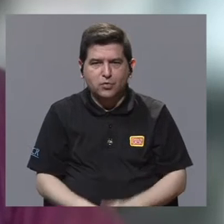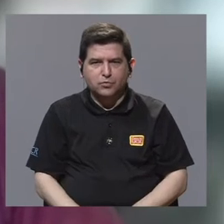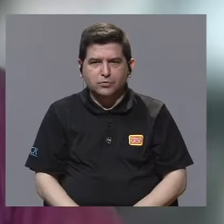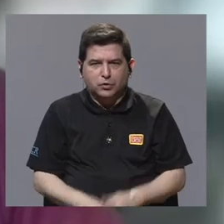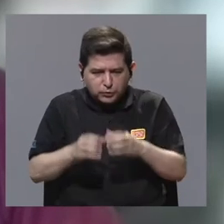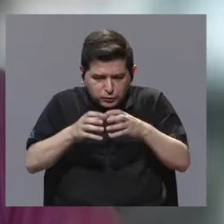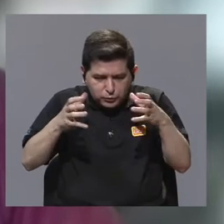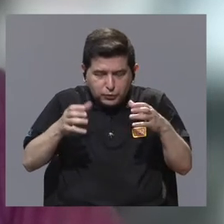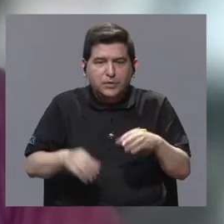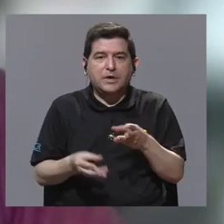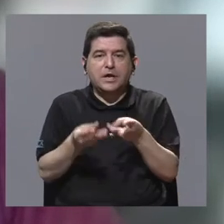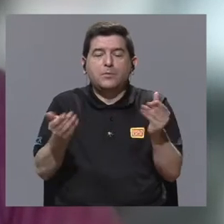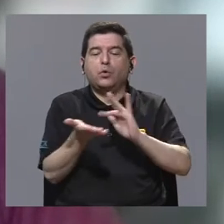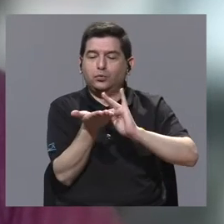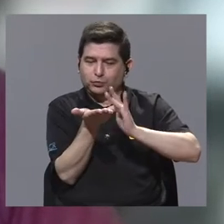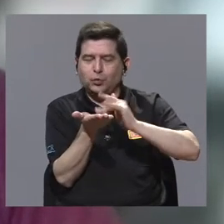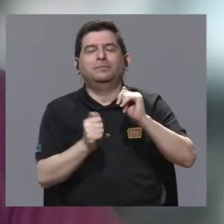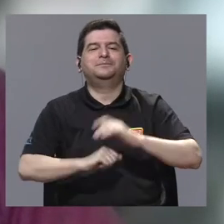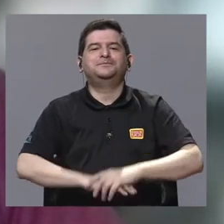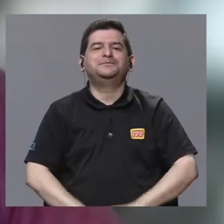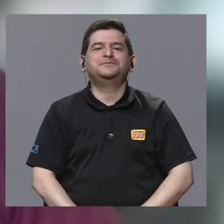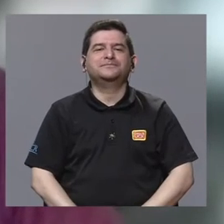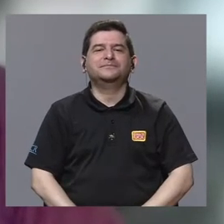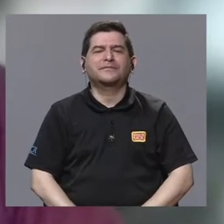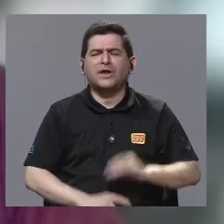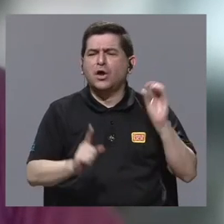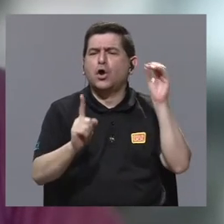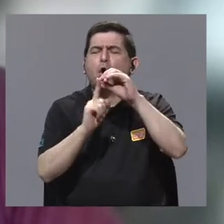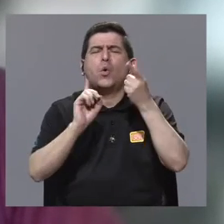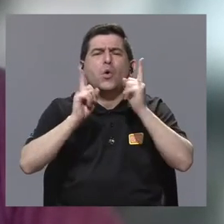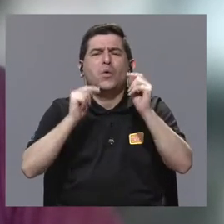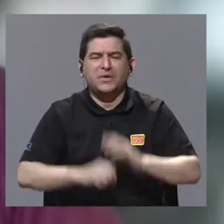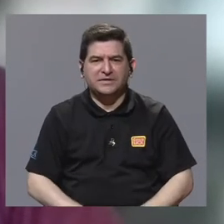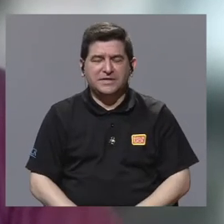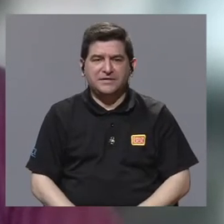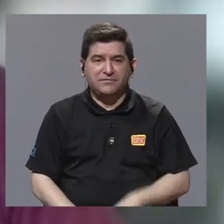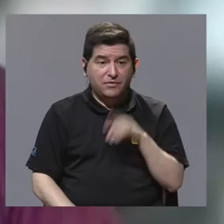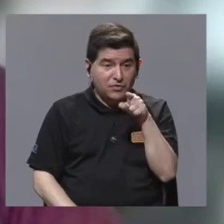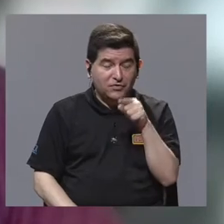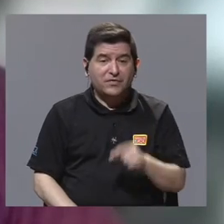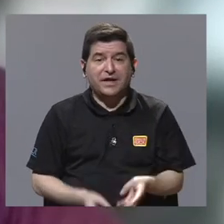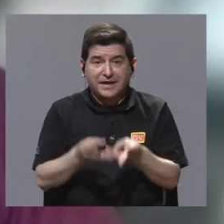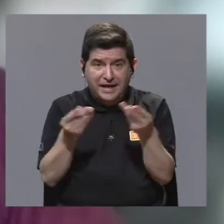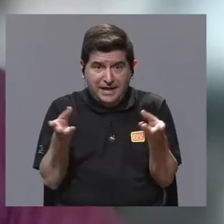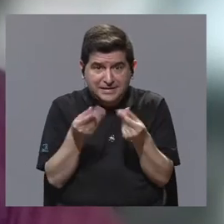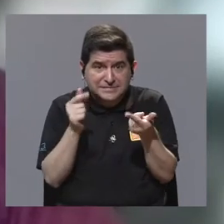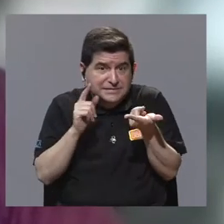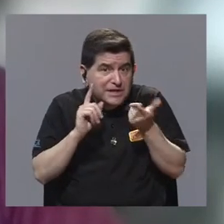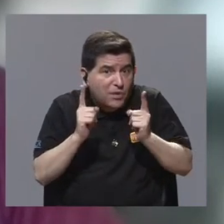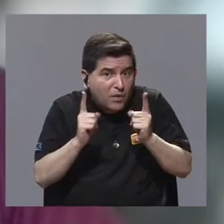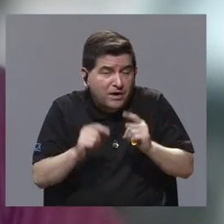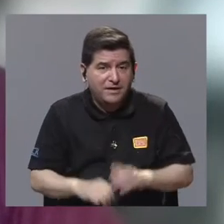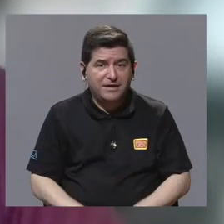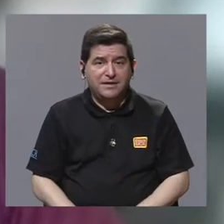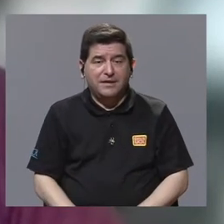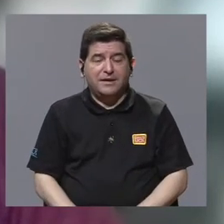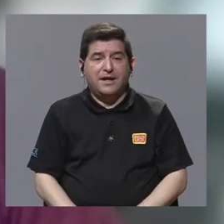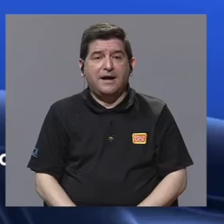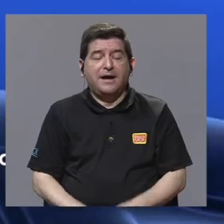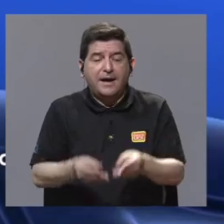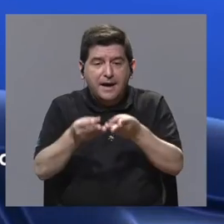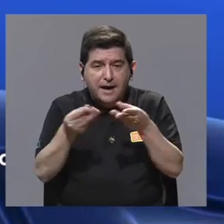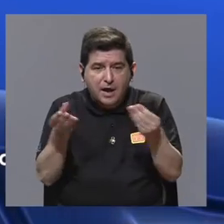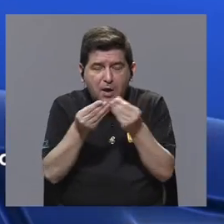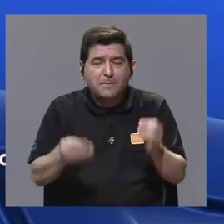radioactivo y un producto farmacéutico. ¿Cuál es el objetivo? El objetivo del radiofármaco es llevar